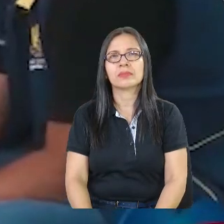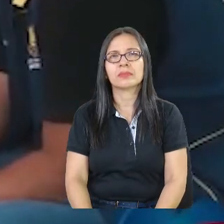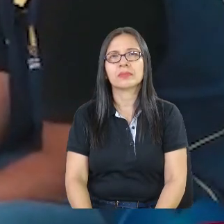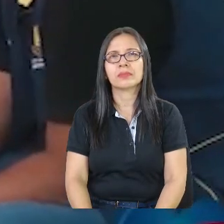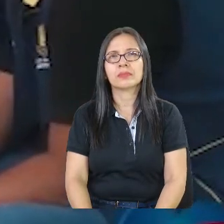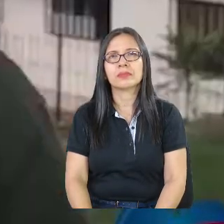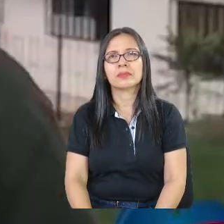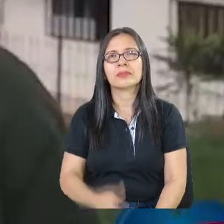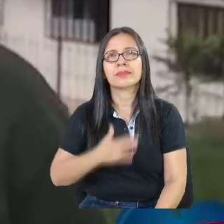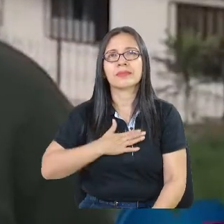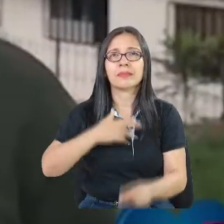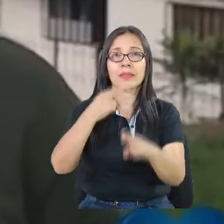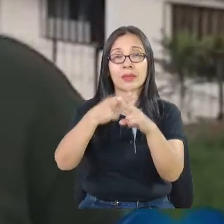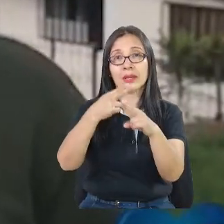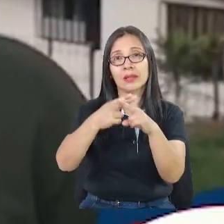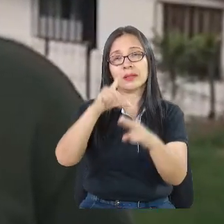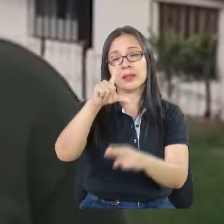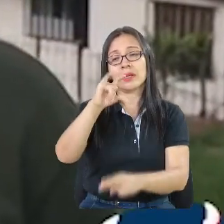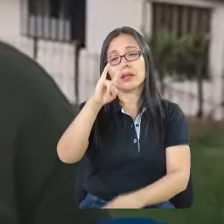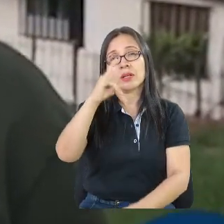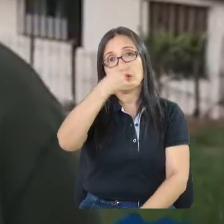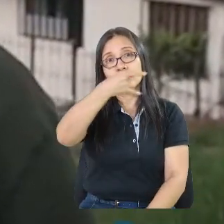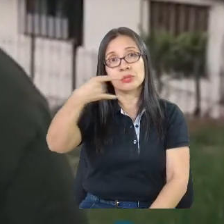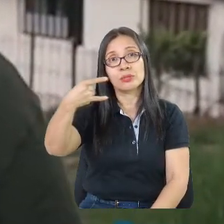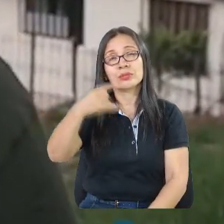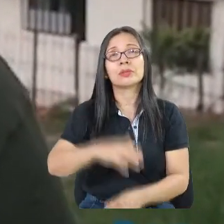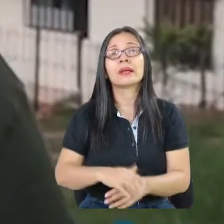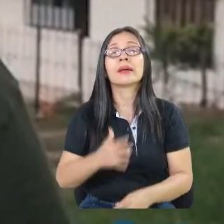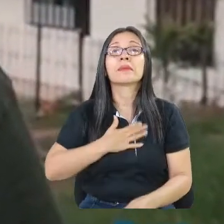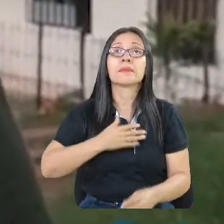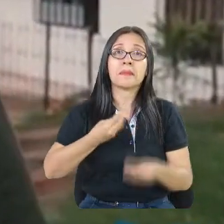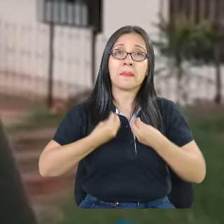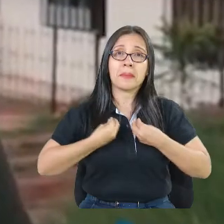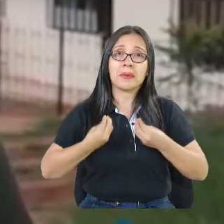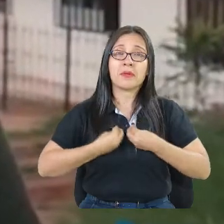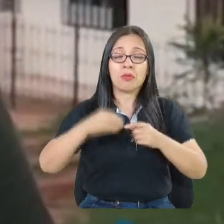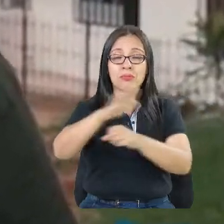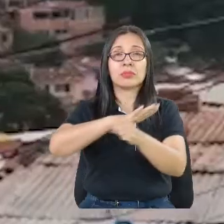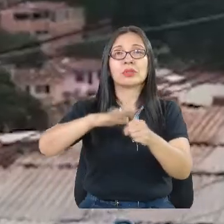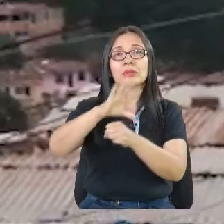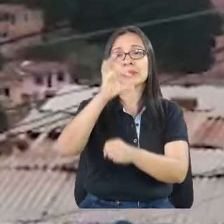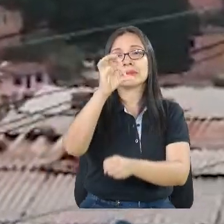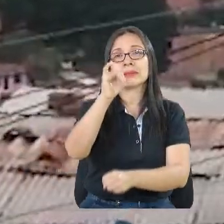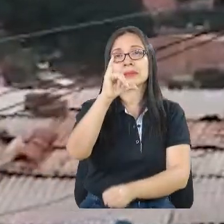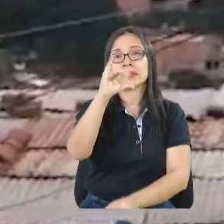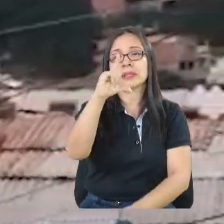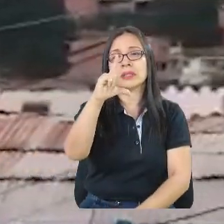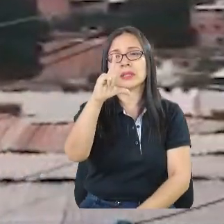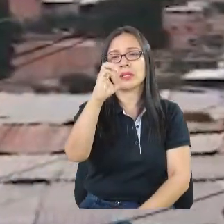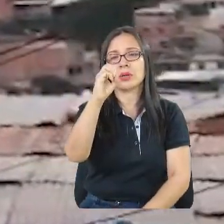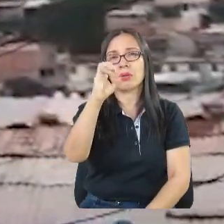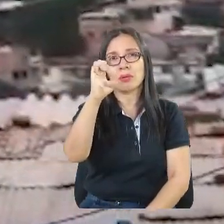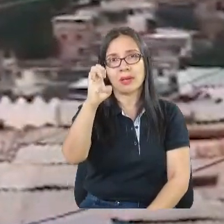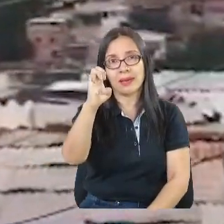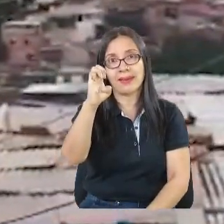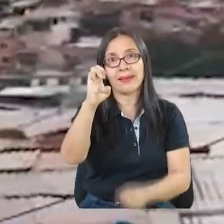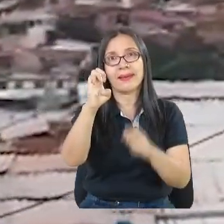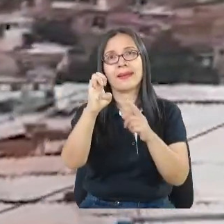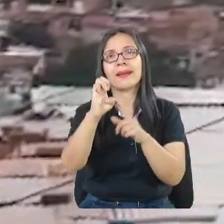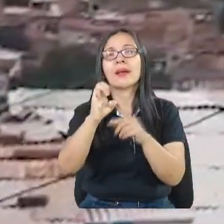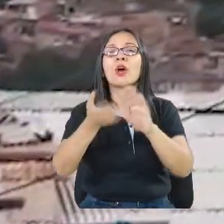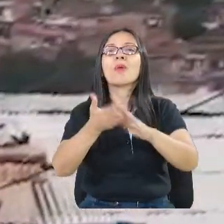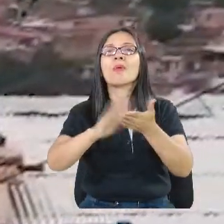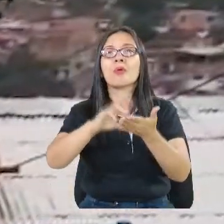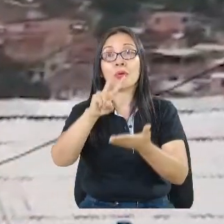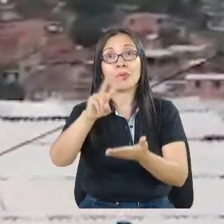Mi nombre es Luz Marina Montoya, vivo en Siloé, hace parte de la Comuna 20, sector Las Parcelas. Ha sido genial